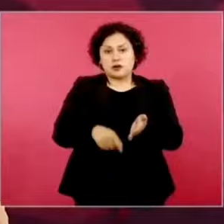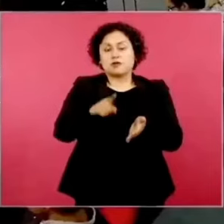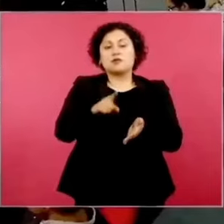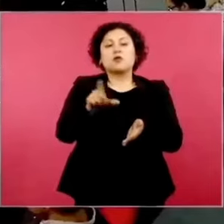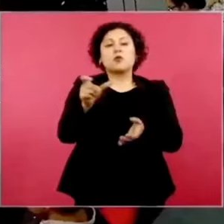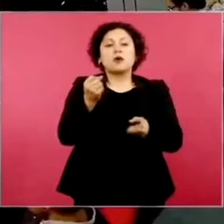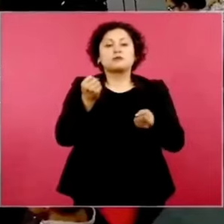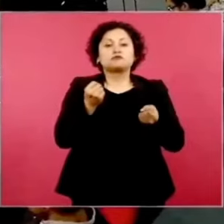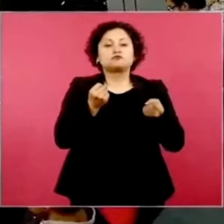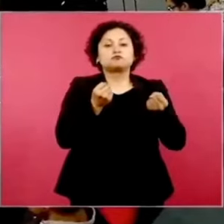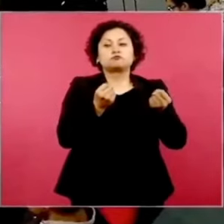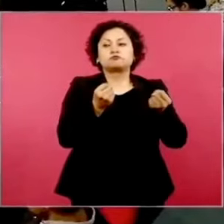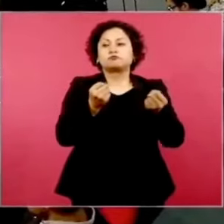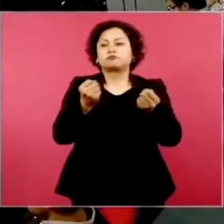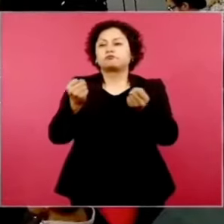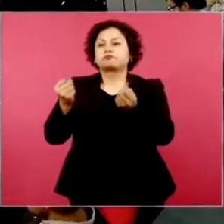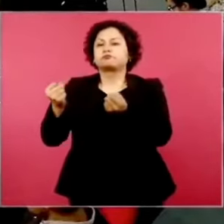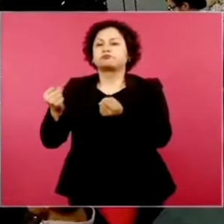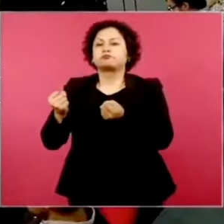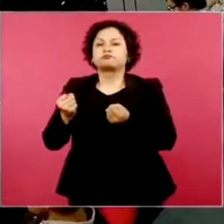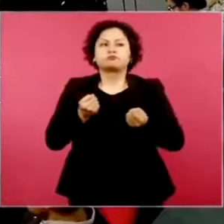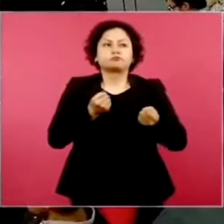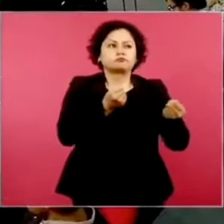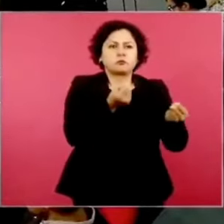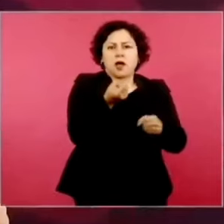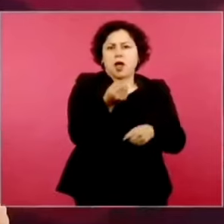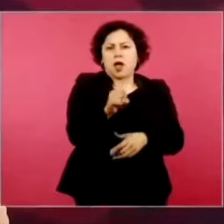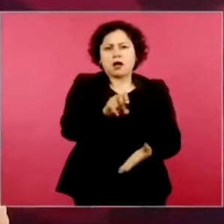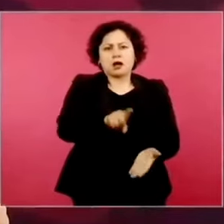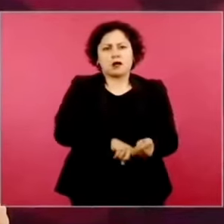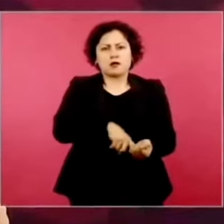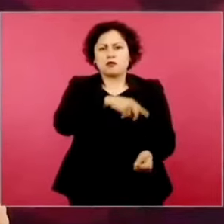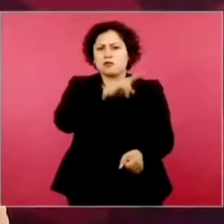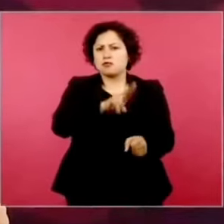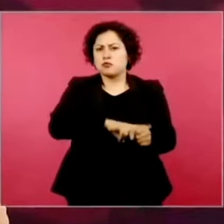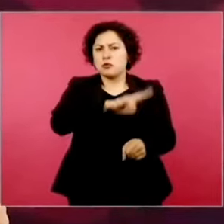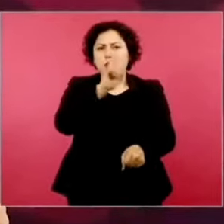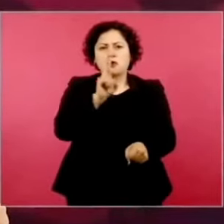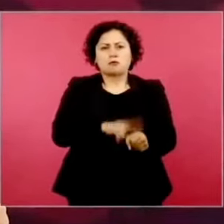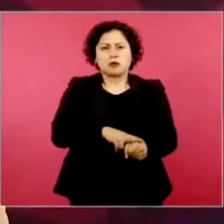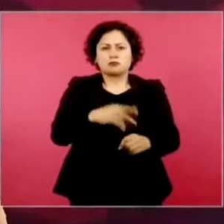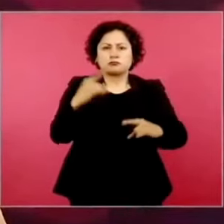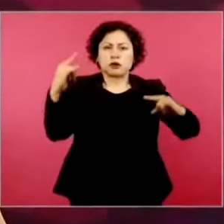en las carreteras los se acercaron.